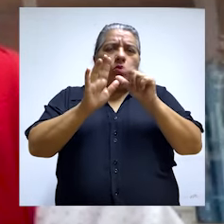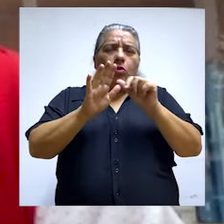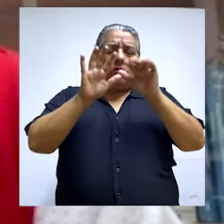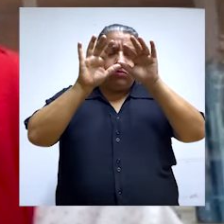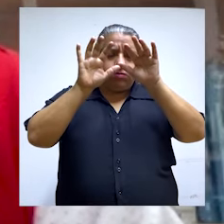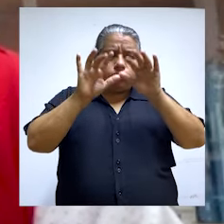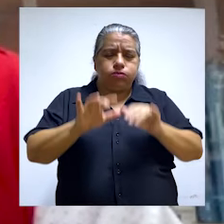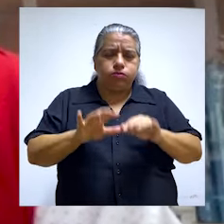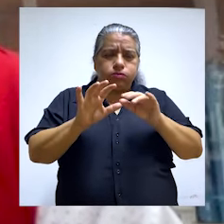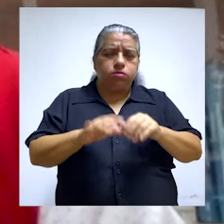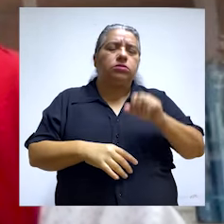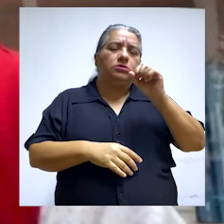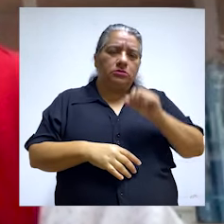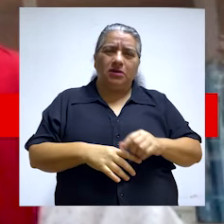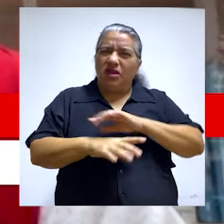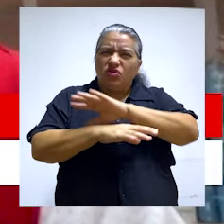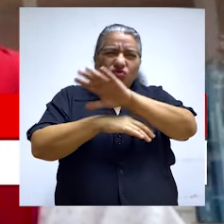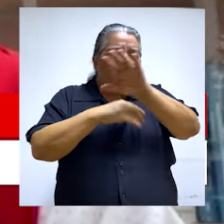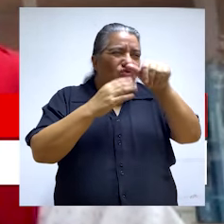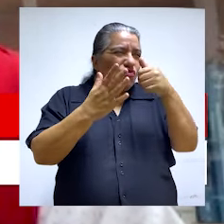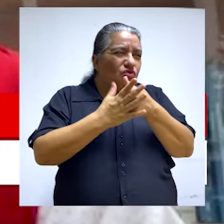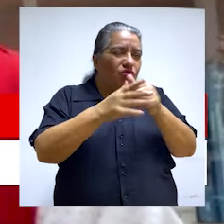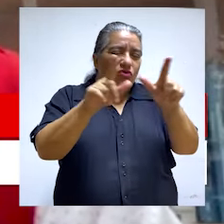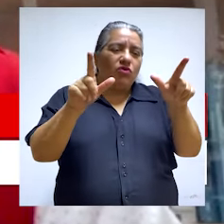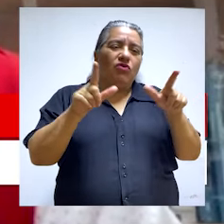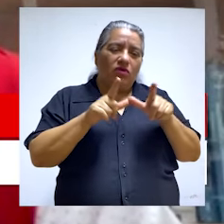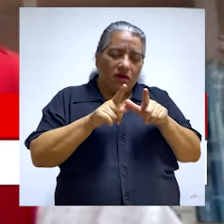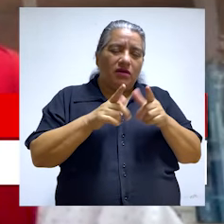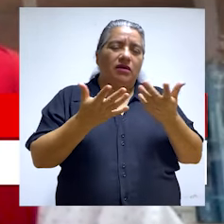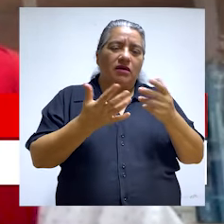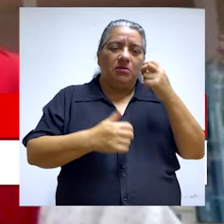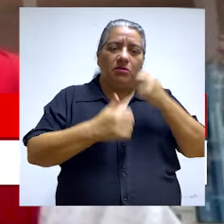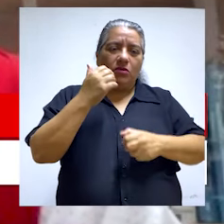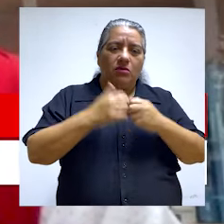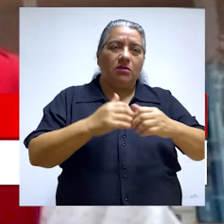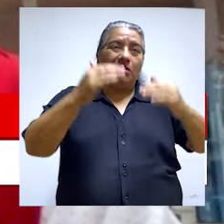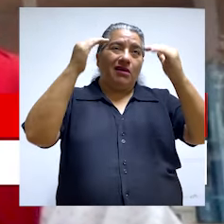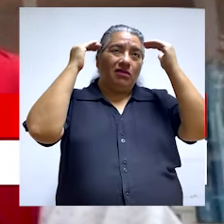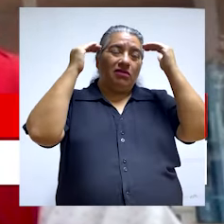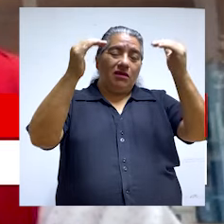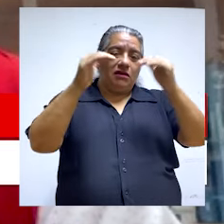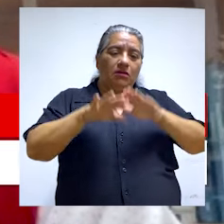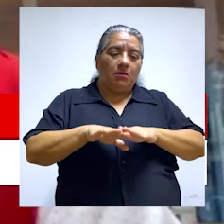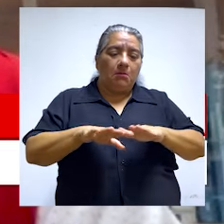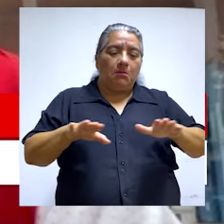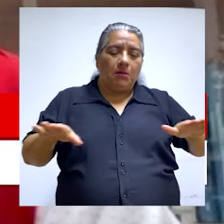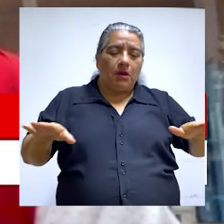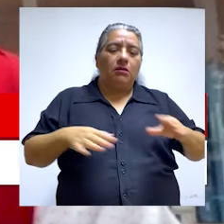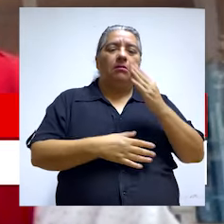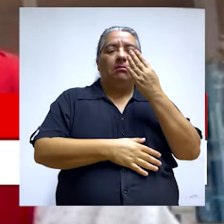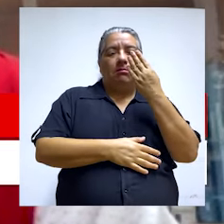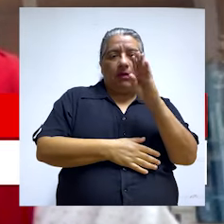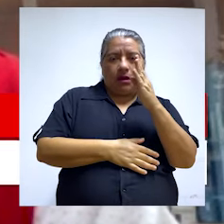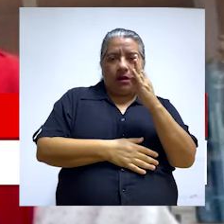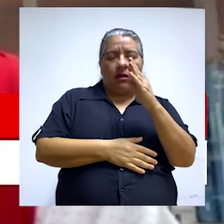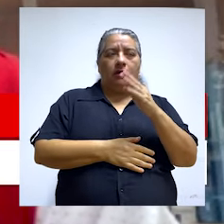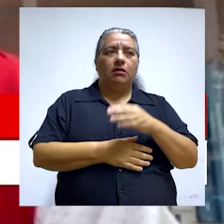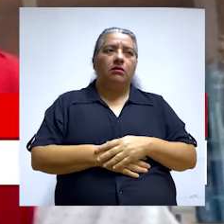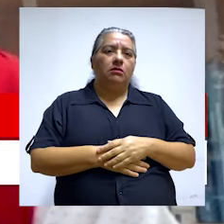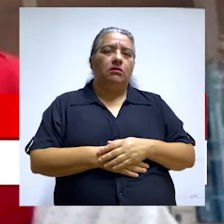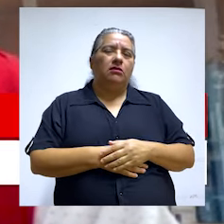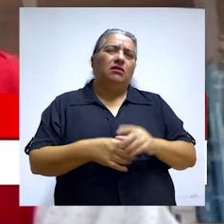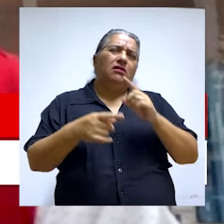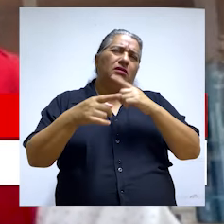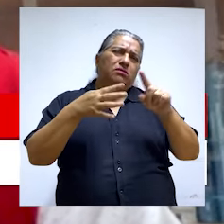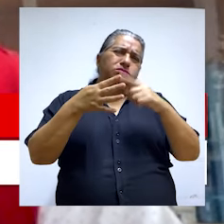informes de control simultáneo, en todas se hibertes de eficiencias, que por ejemplo en la cobertura del techo, en los patios, en servicios